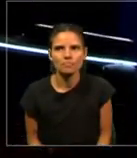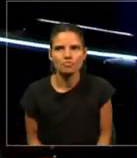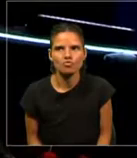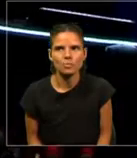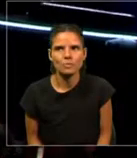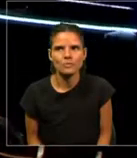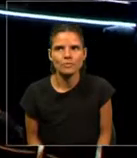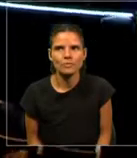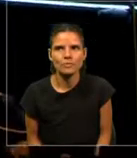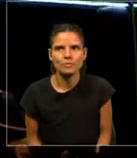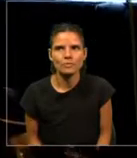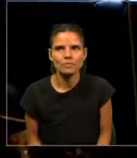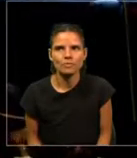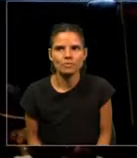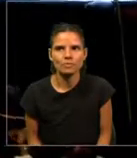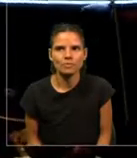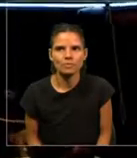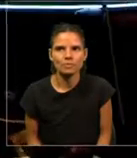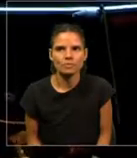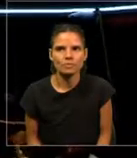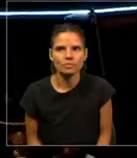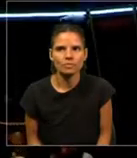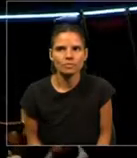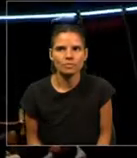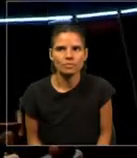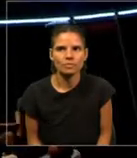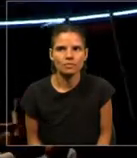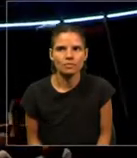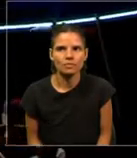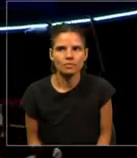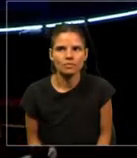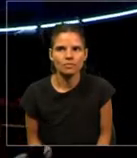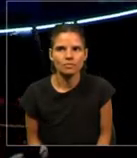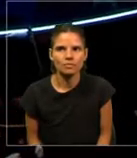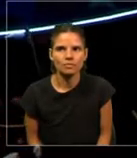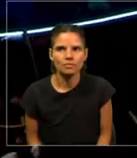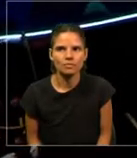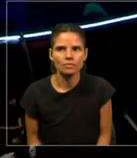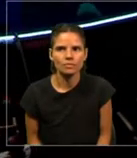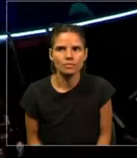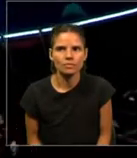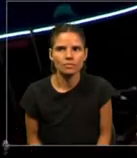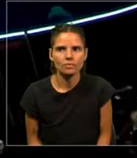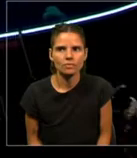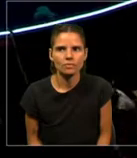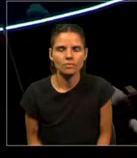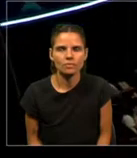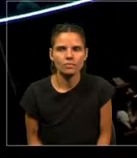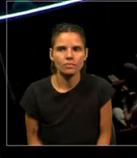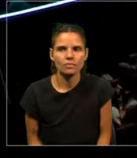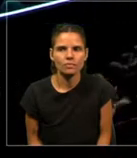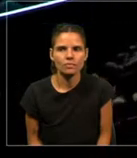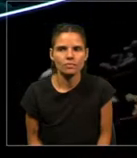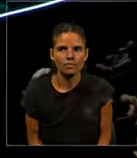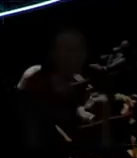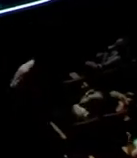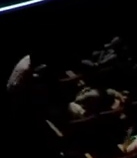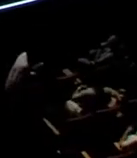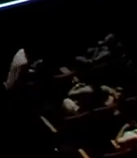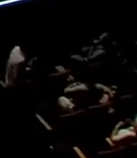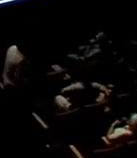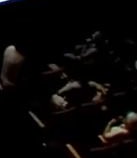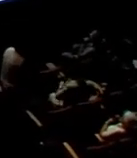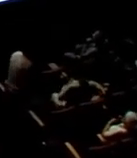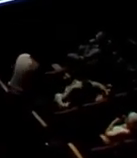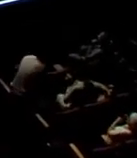Cerramos el panel Interactuar agradeciendo la presencia y conocimientos de Kate Devlin, Gabriel Skanste, Eric